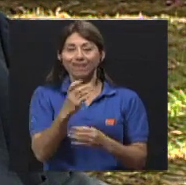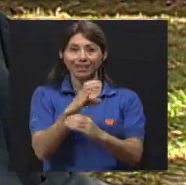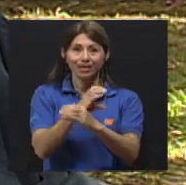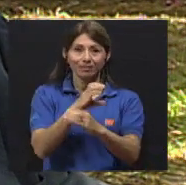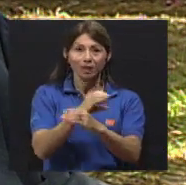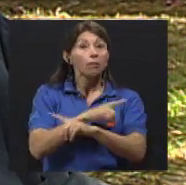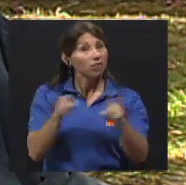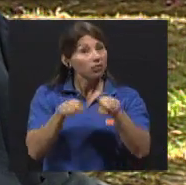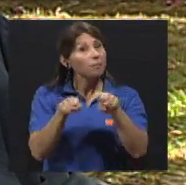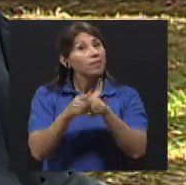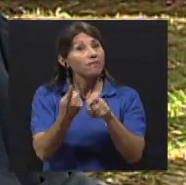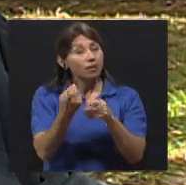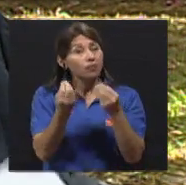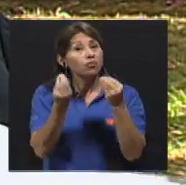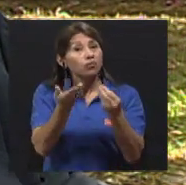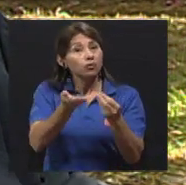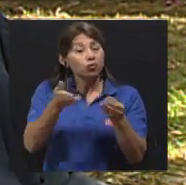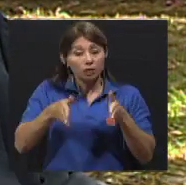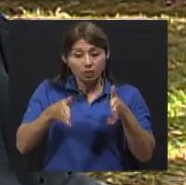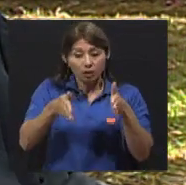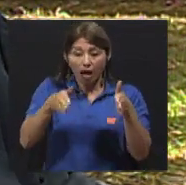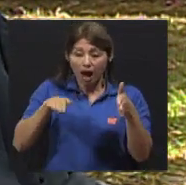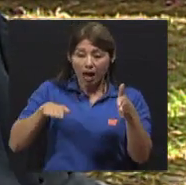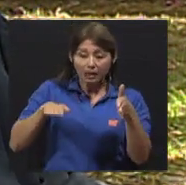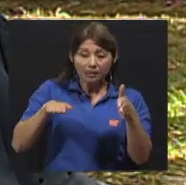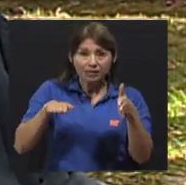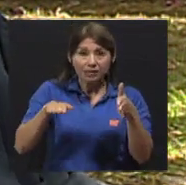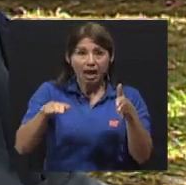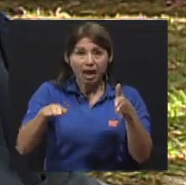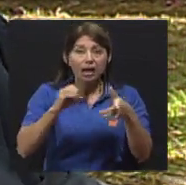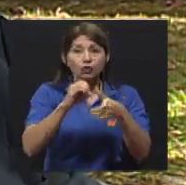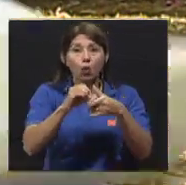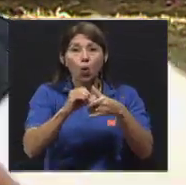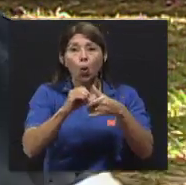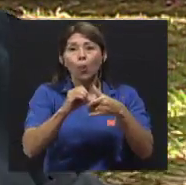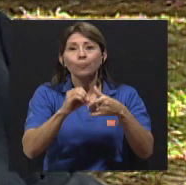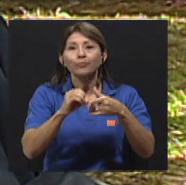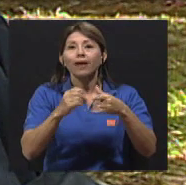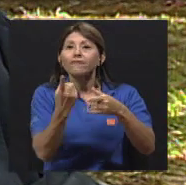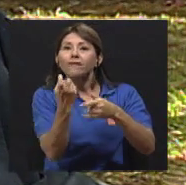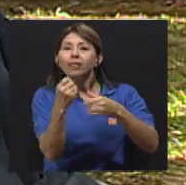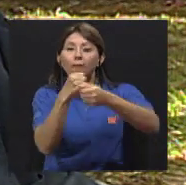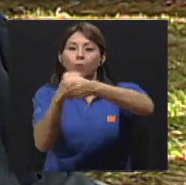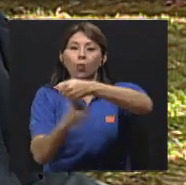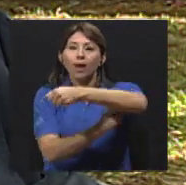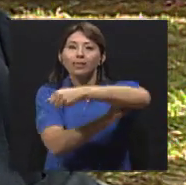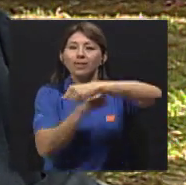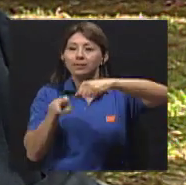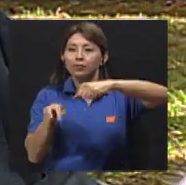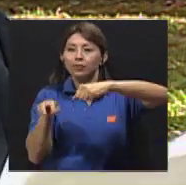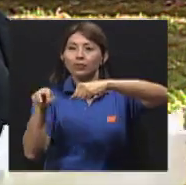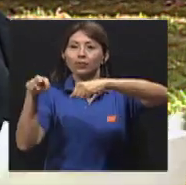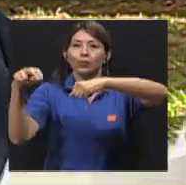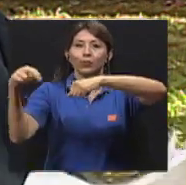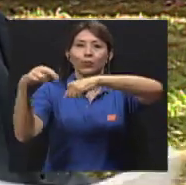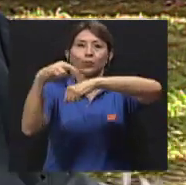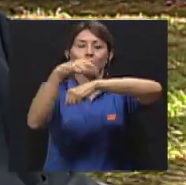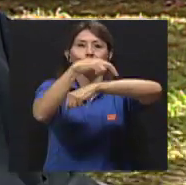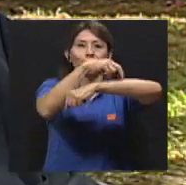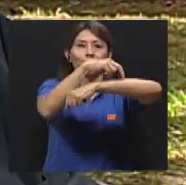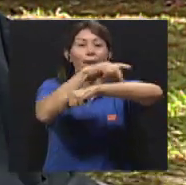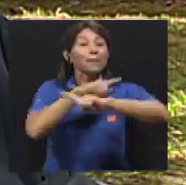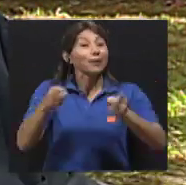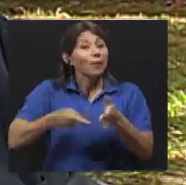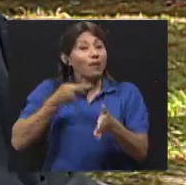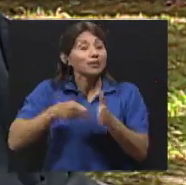Falta de aceras, falta de puentes peatonales, falta de zonas de paso peatonal. Pero en el comportamiento del conductor se da que muchas veces, por